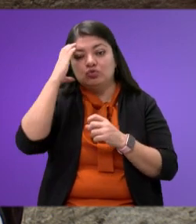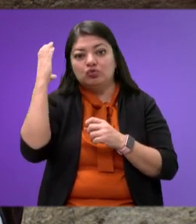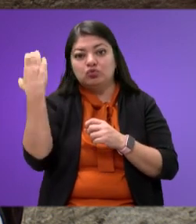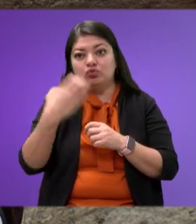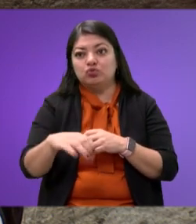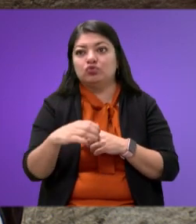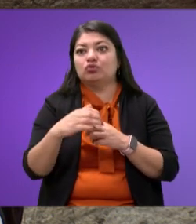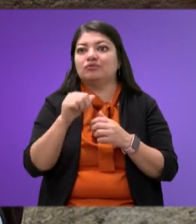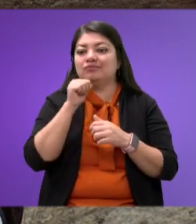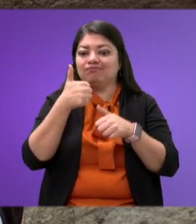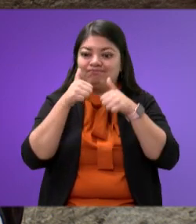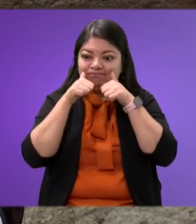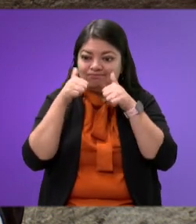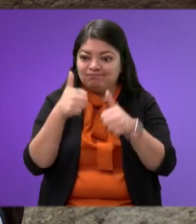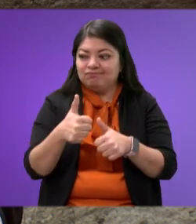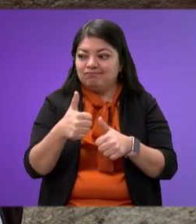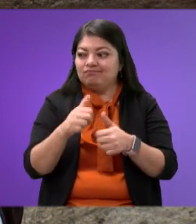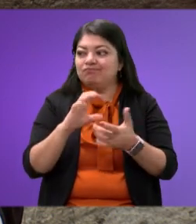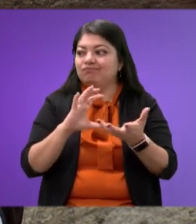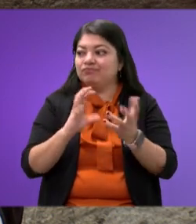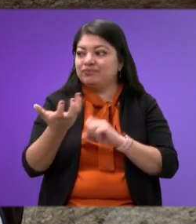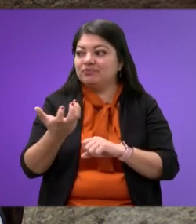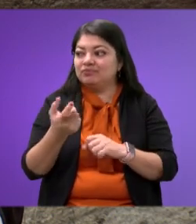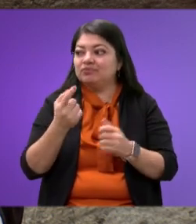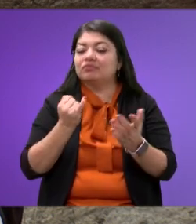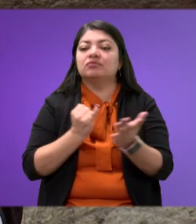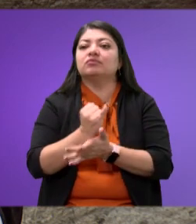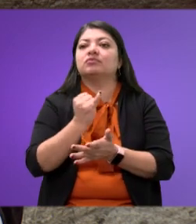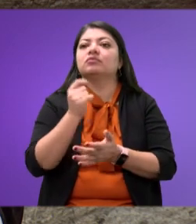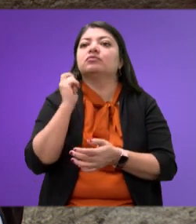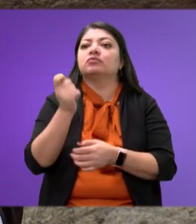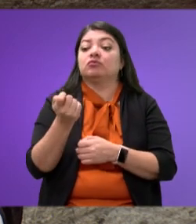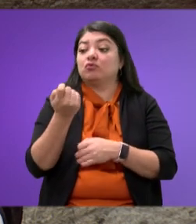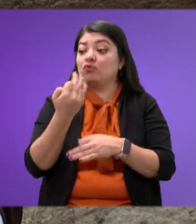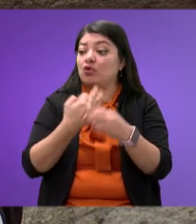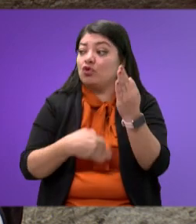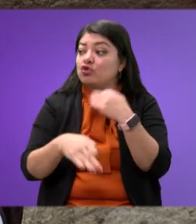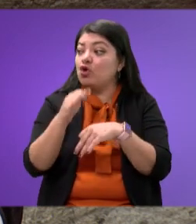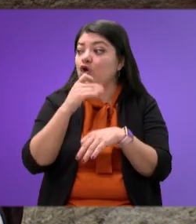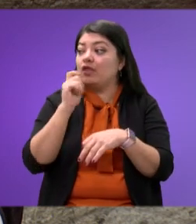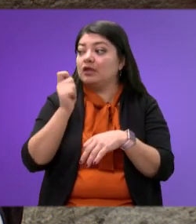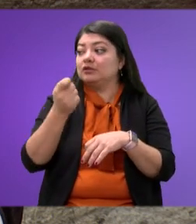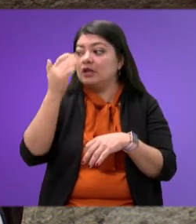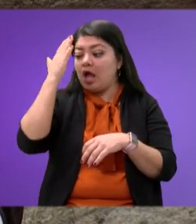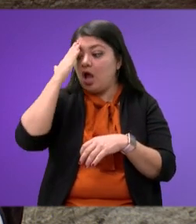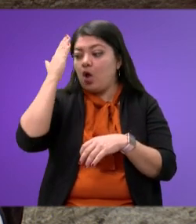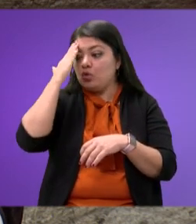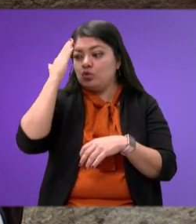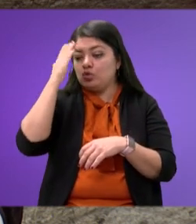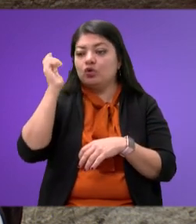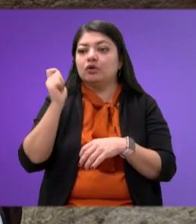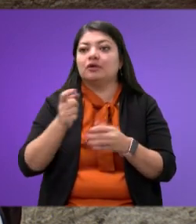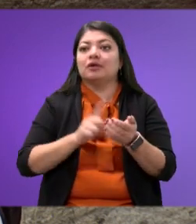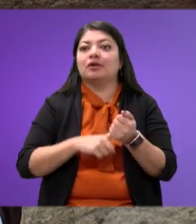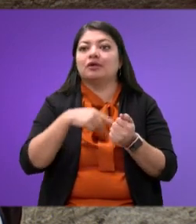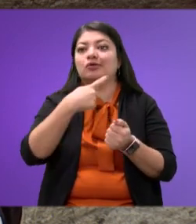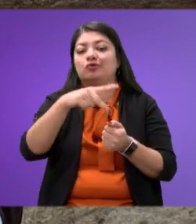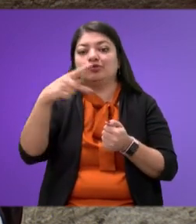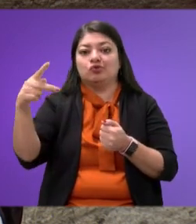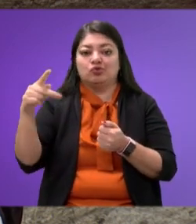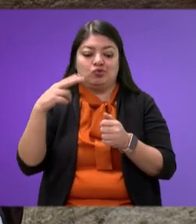inhumanos o degradantes, dispone que todas las autoridades en el ámbito de sus